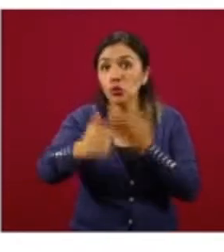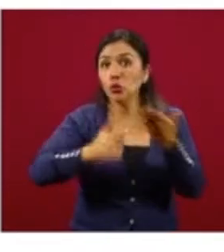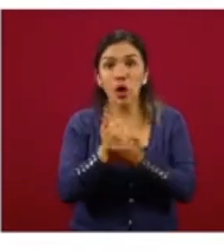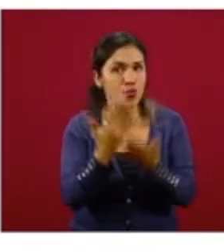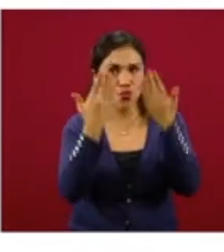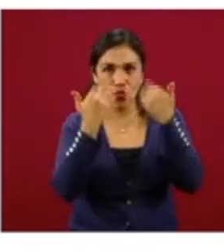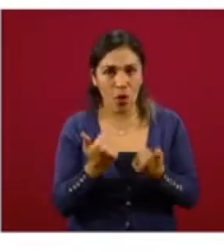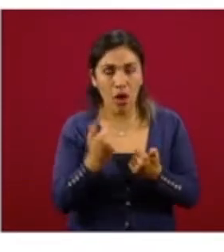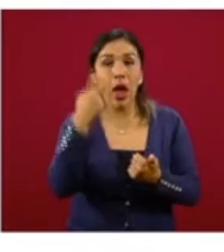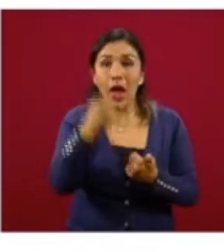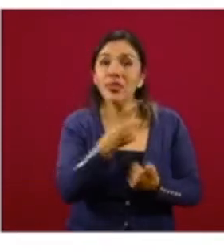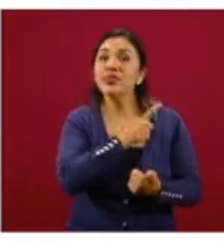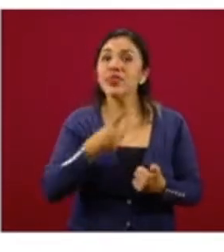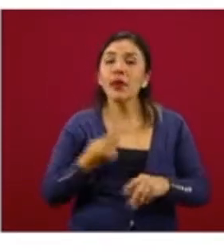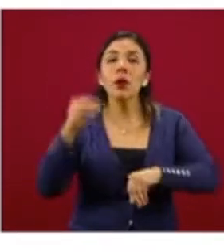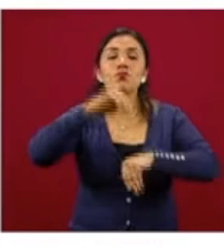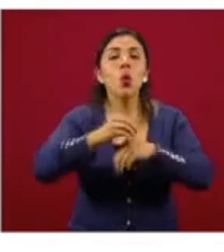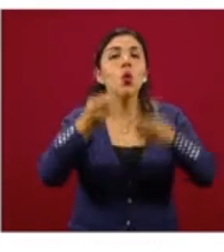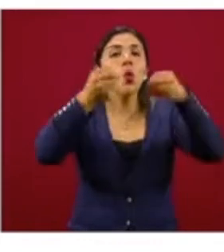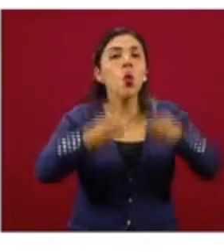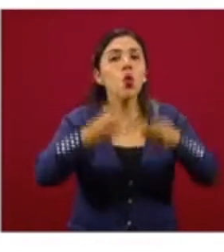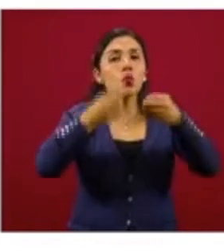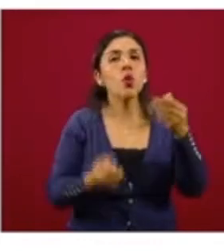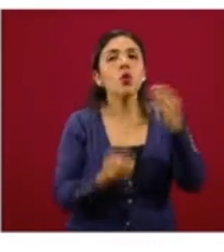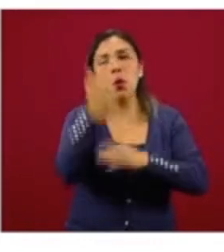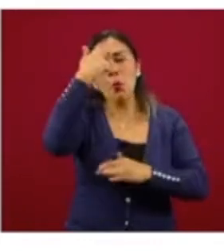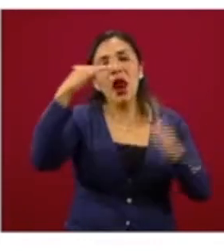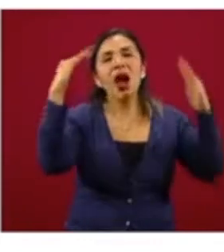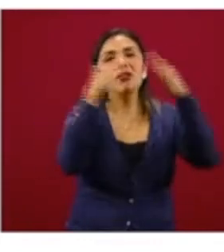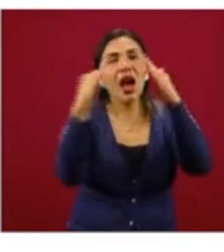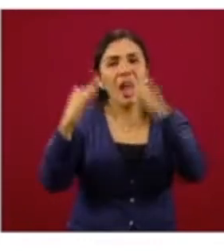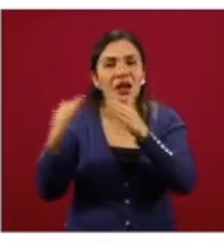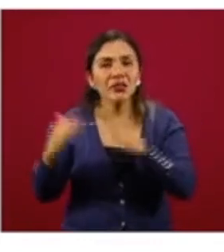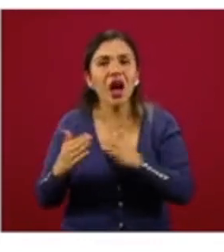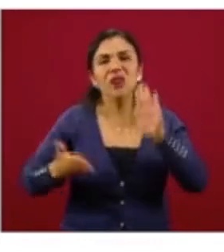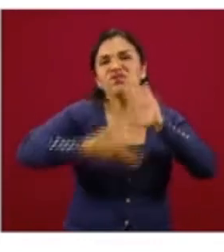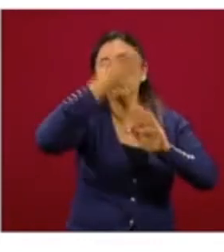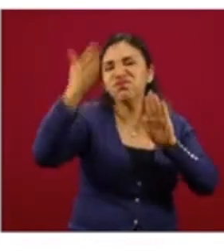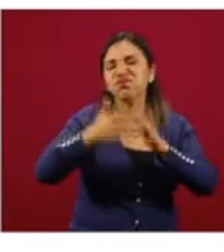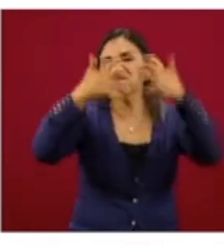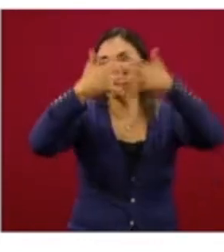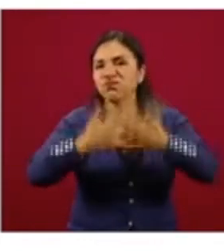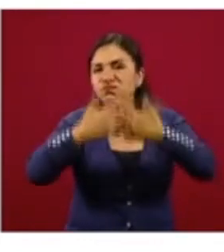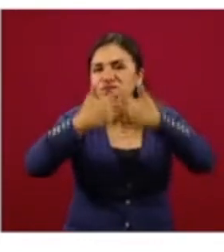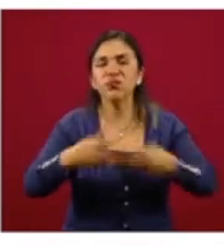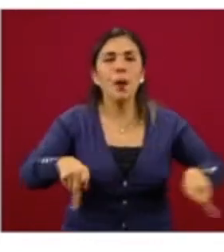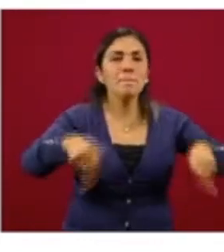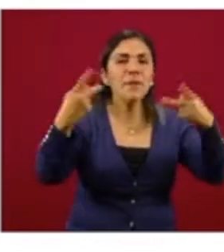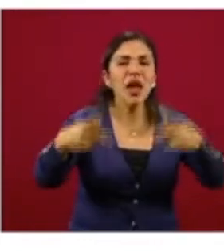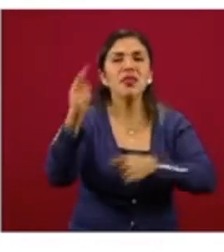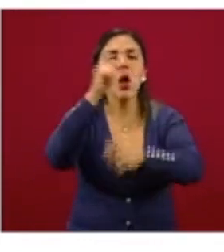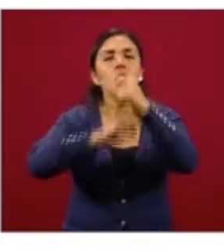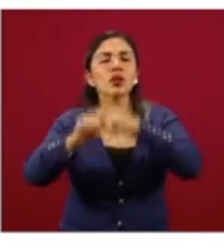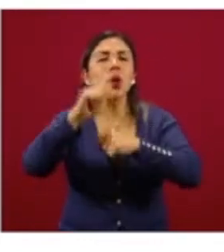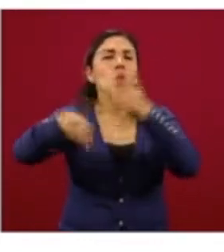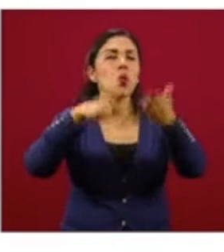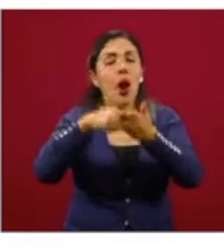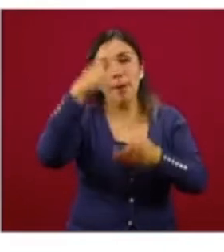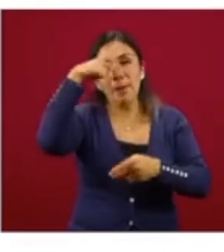y que ahora van a tener que ser ocupadas en qué, en vivienda, en industria, en comercio, servicios, en espacios para